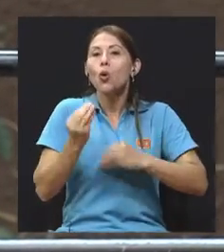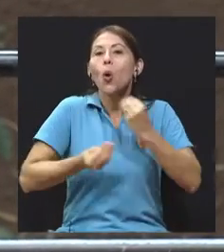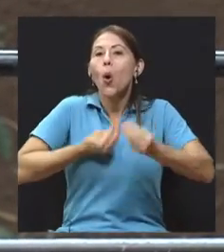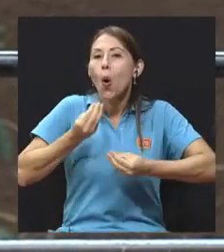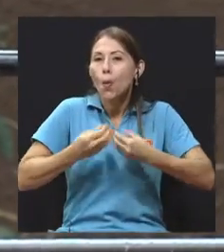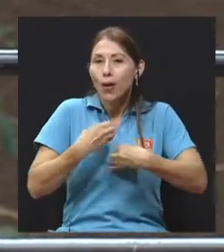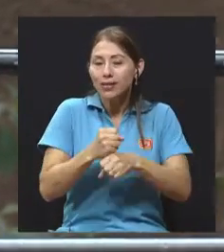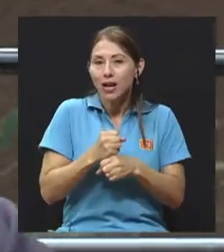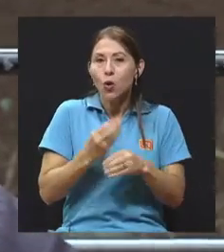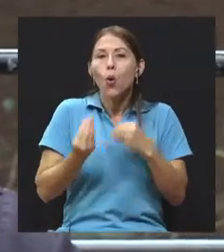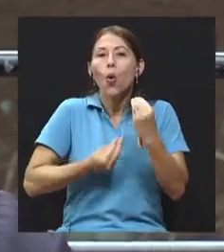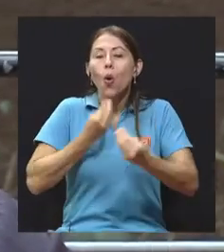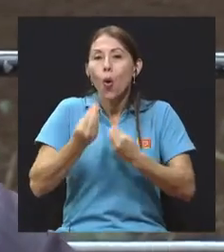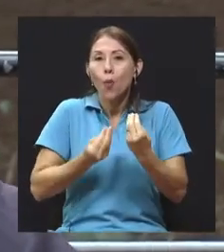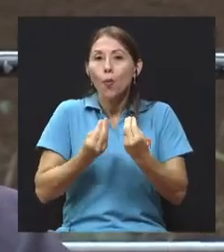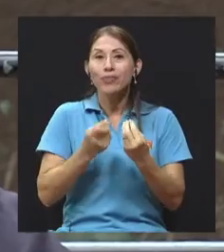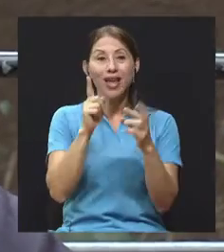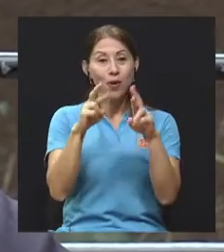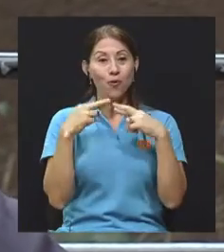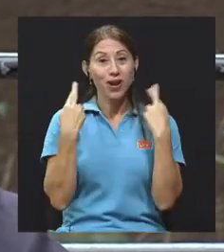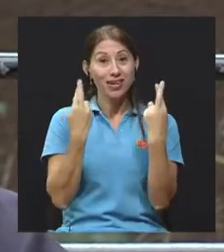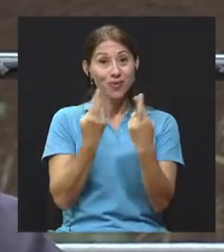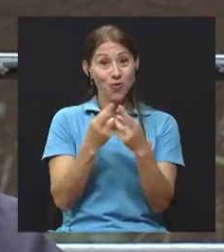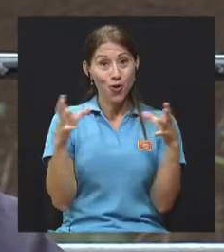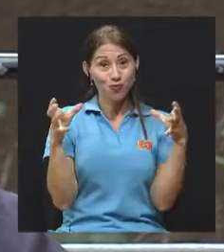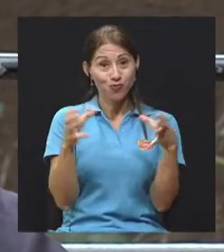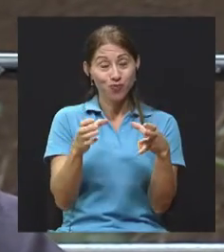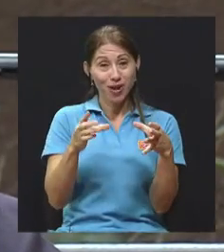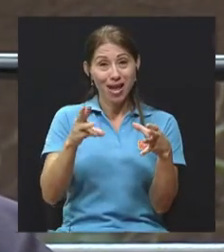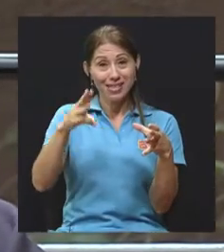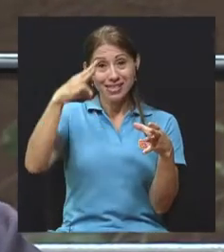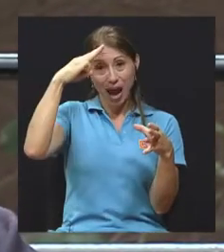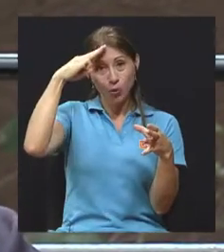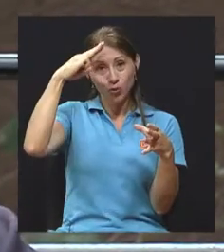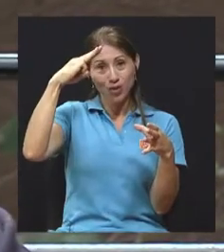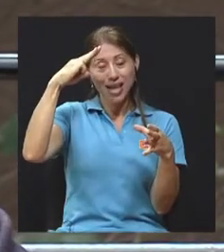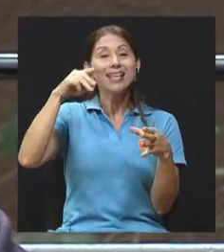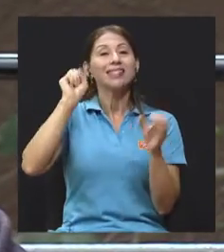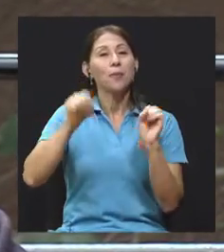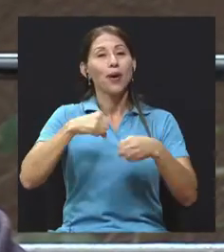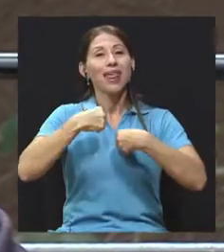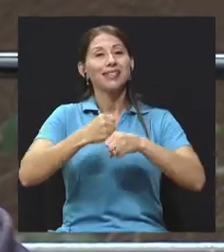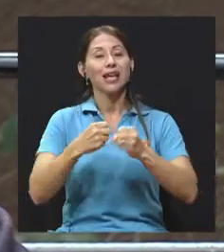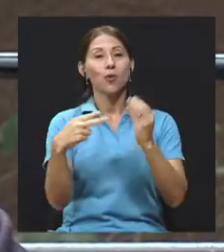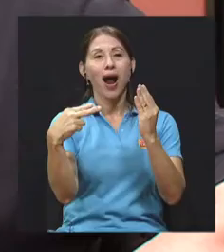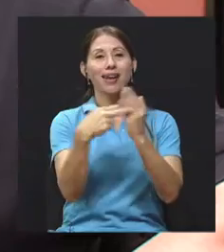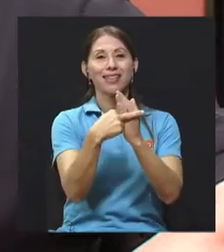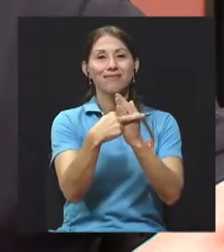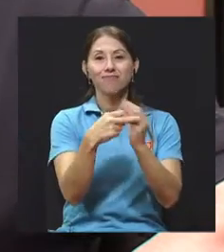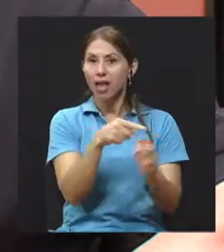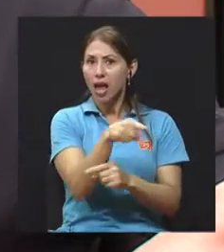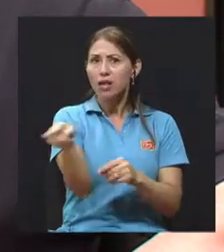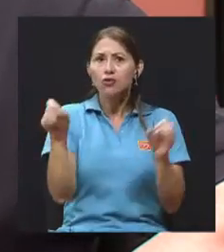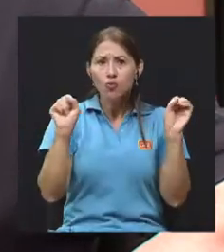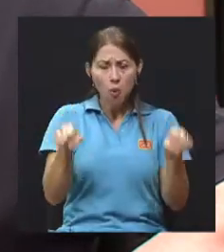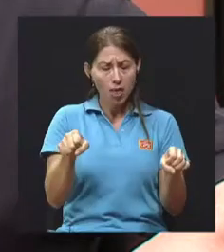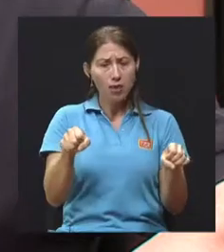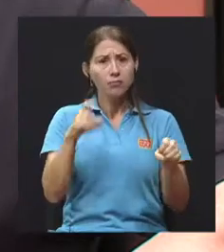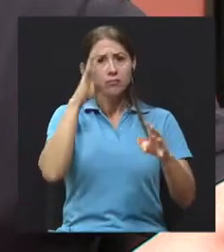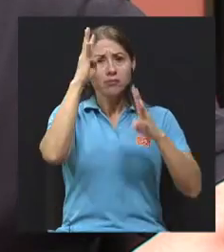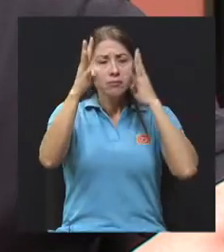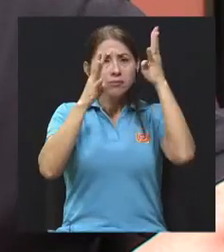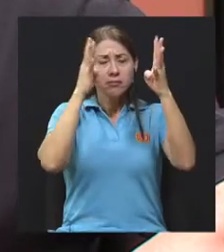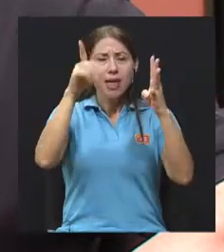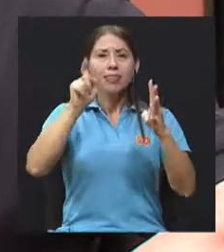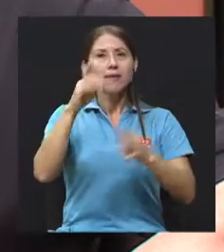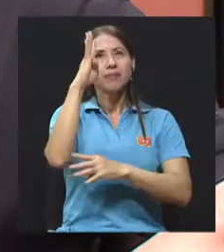integrar, y se hace en una reunión scout se puede hacer un jardín. Los muchachos tienen una gran capacidad de trabajo, solo hay que inventar